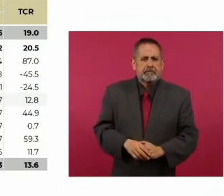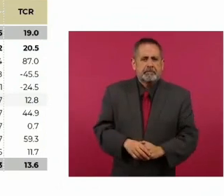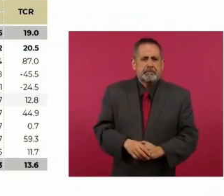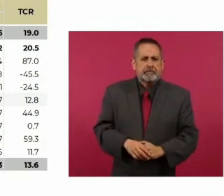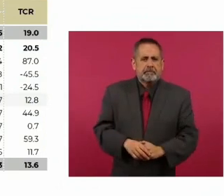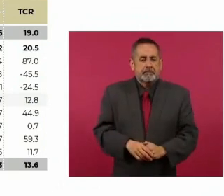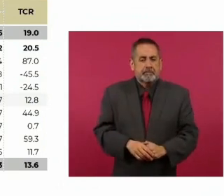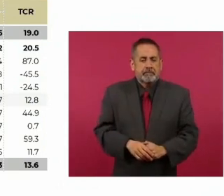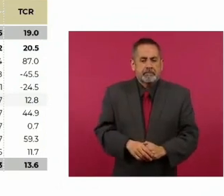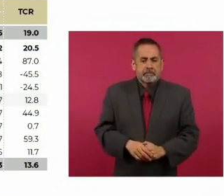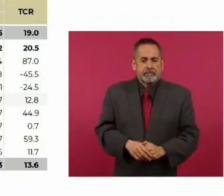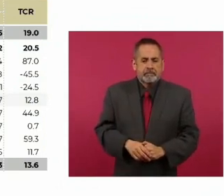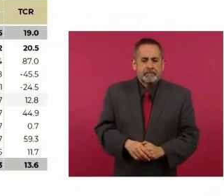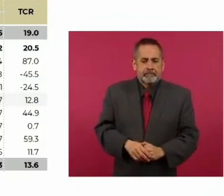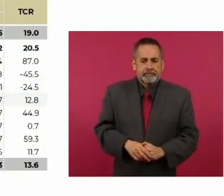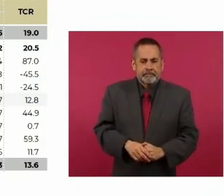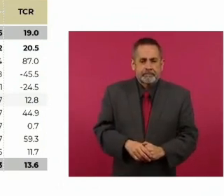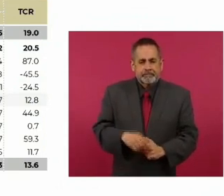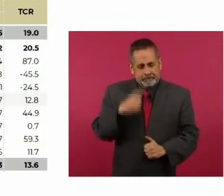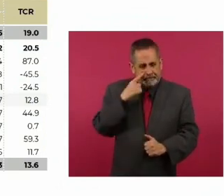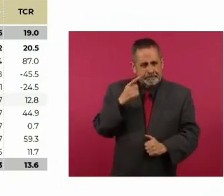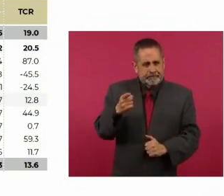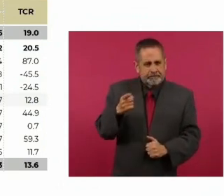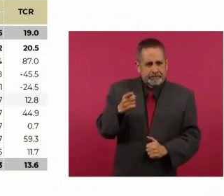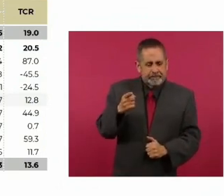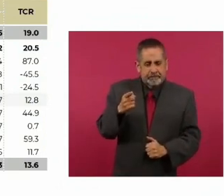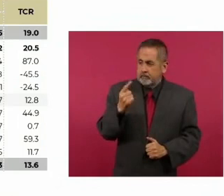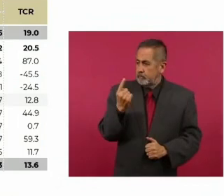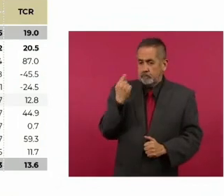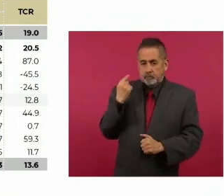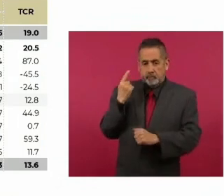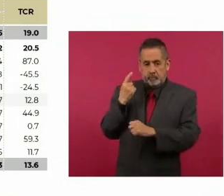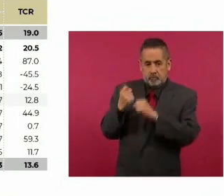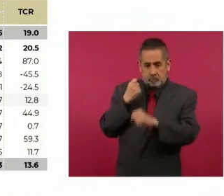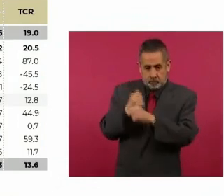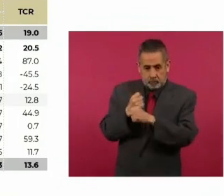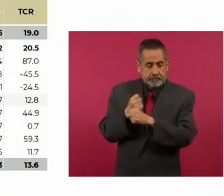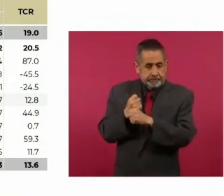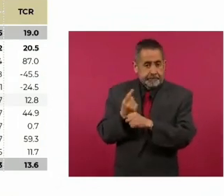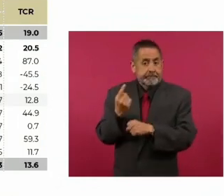el trece de los primeros días del año pasado de enero